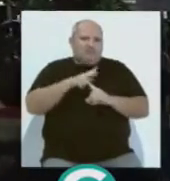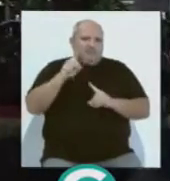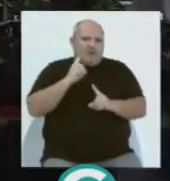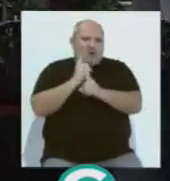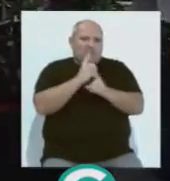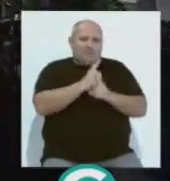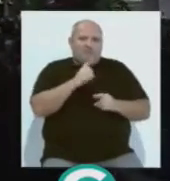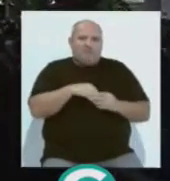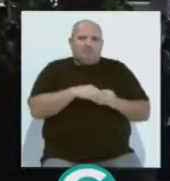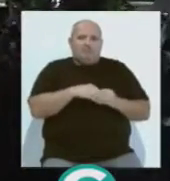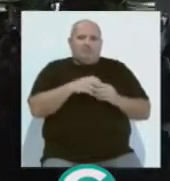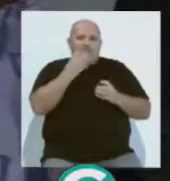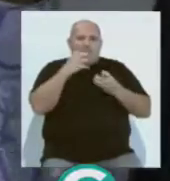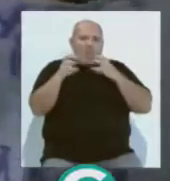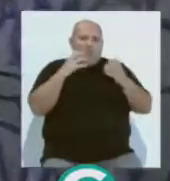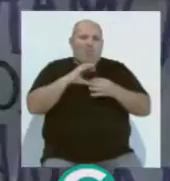comunicación.